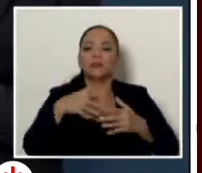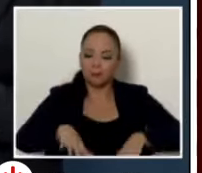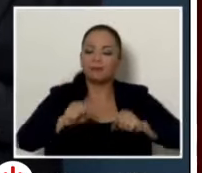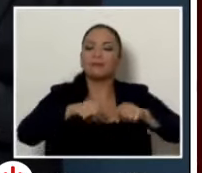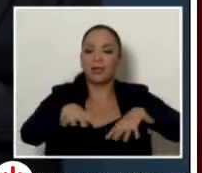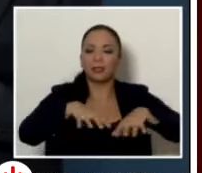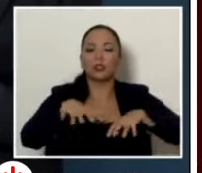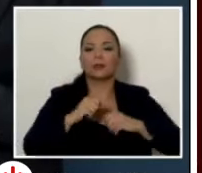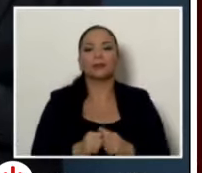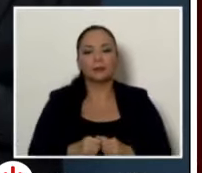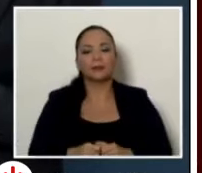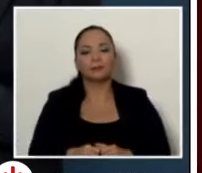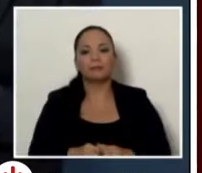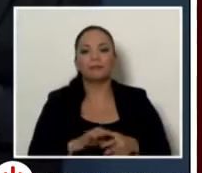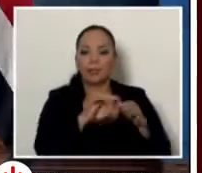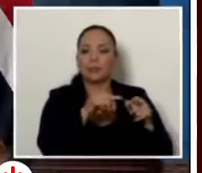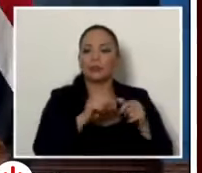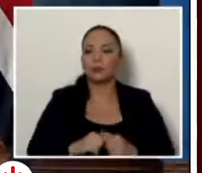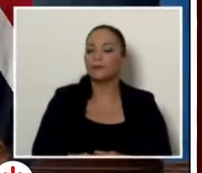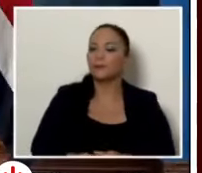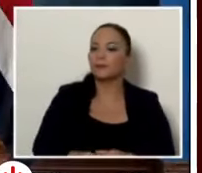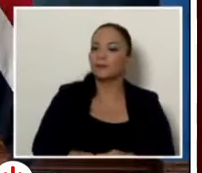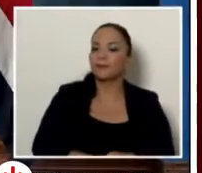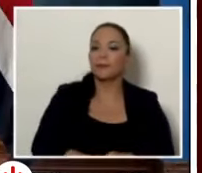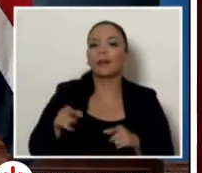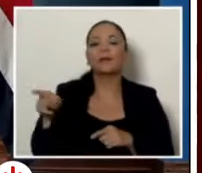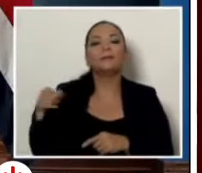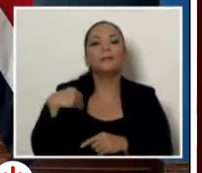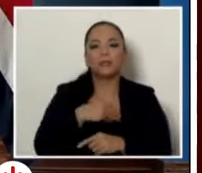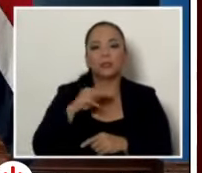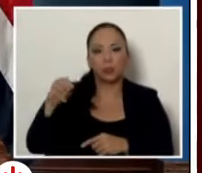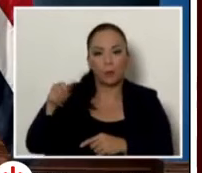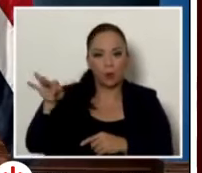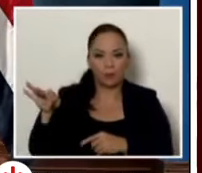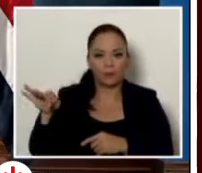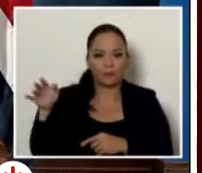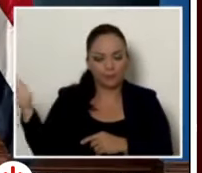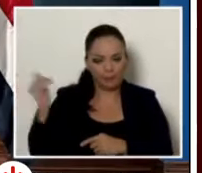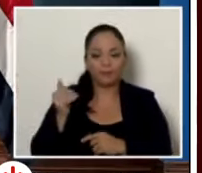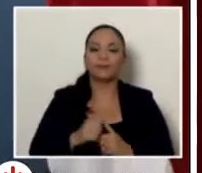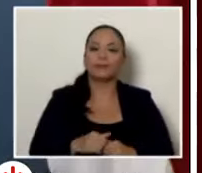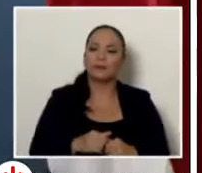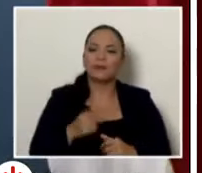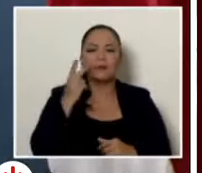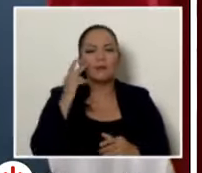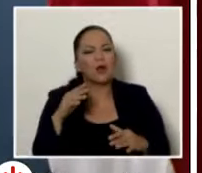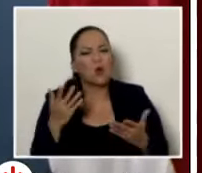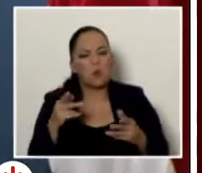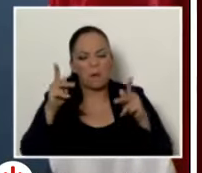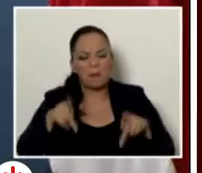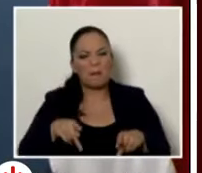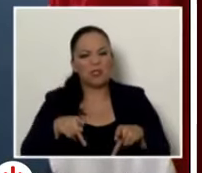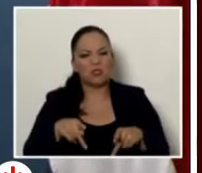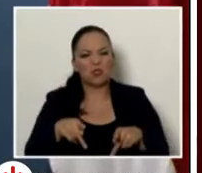correspondientes ministro de transportes es que el cinismo la falta de